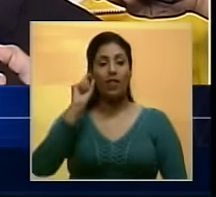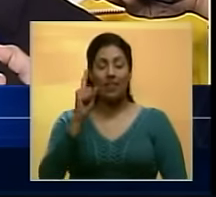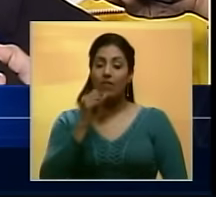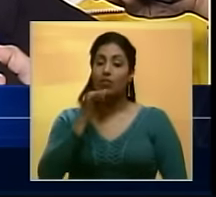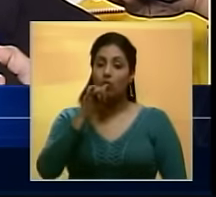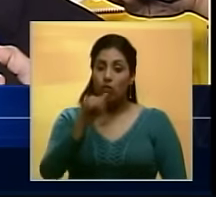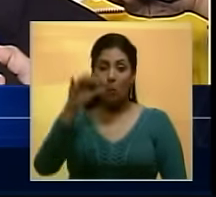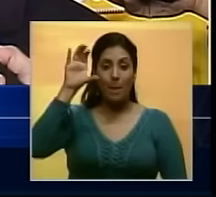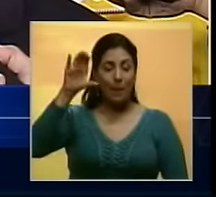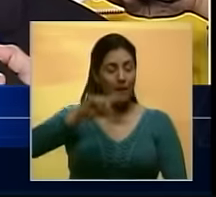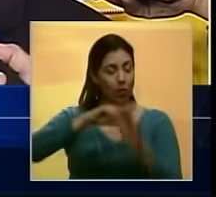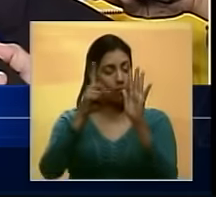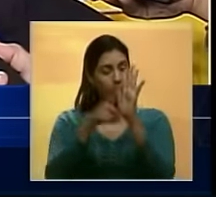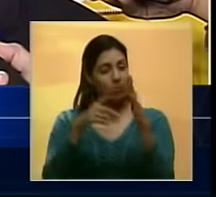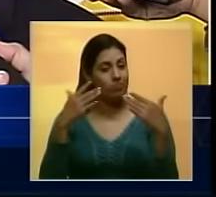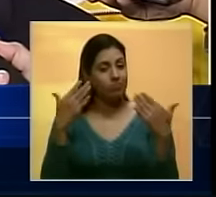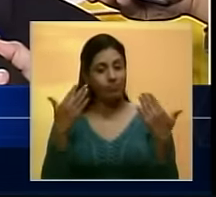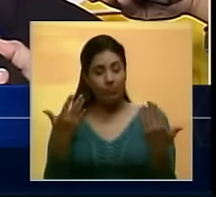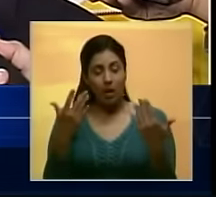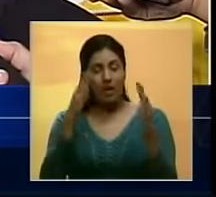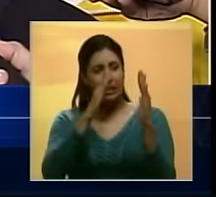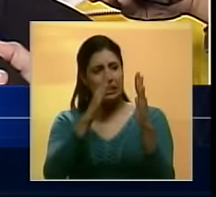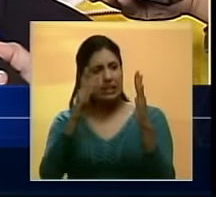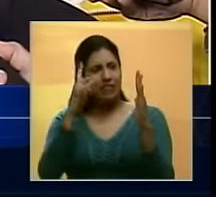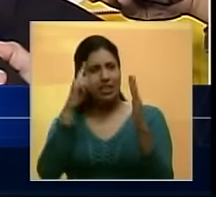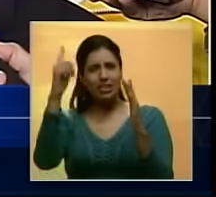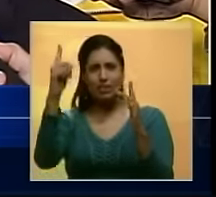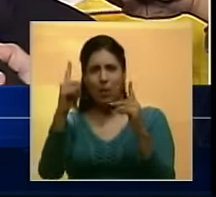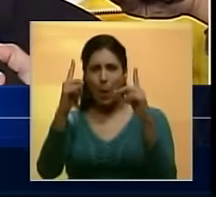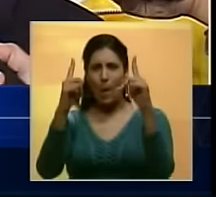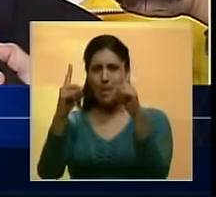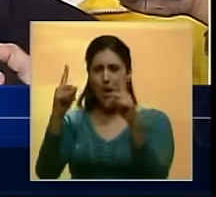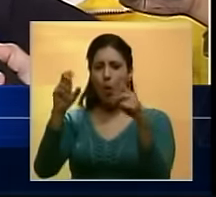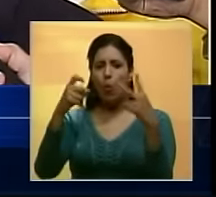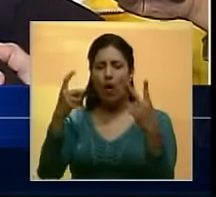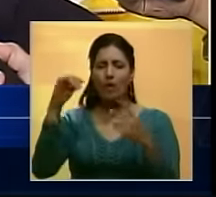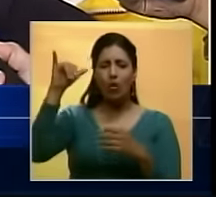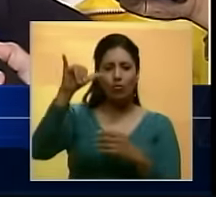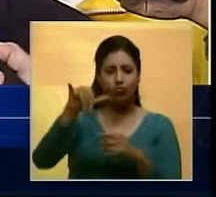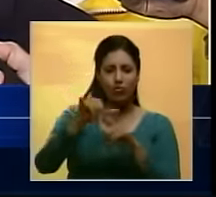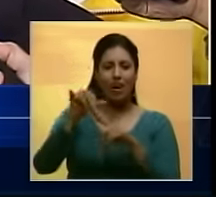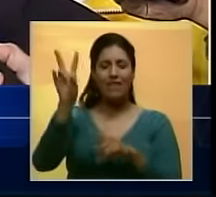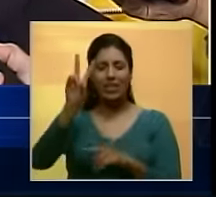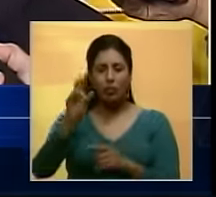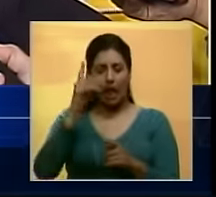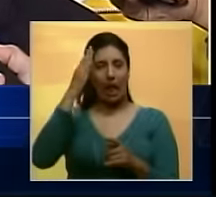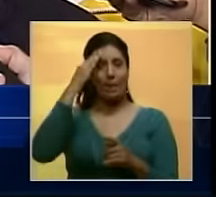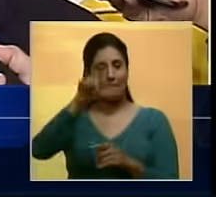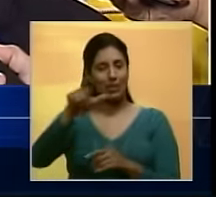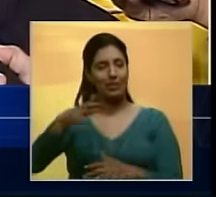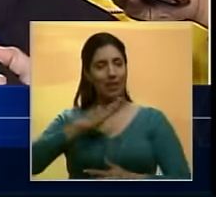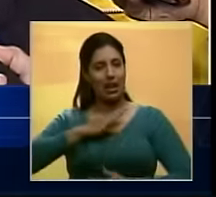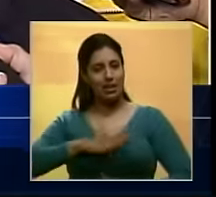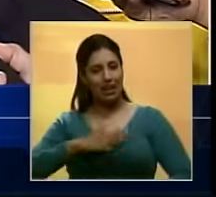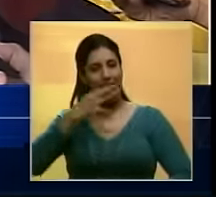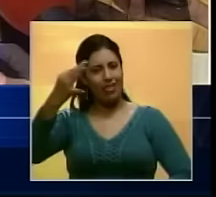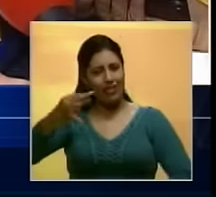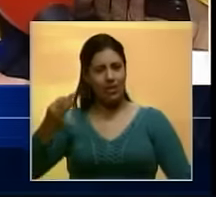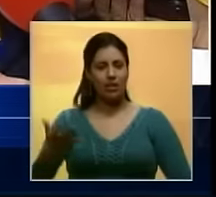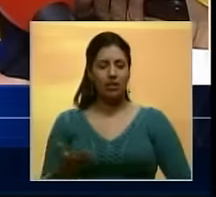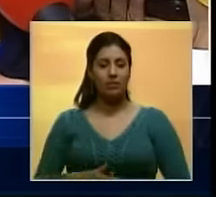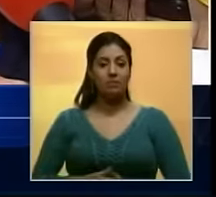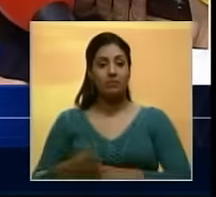informe al país con precisión El cronograma de la llegada de todos los billetes a Venezuela Para que sepamos la verdad